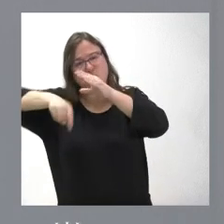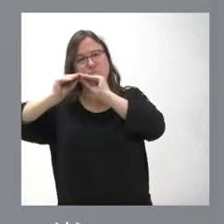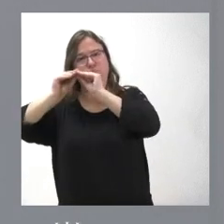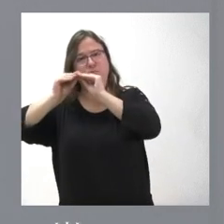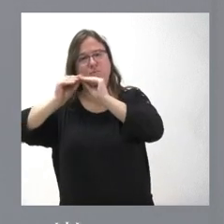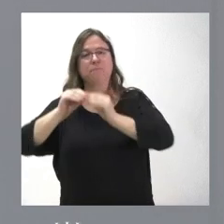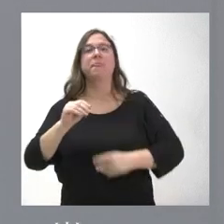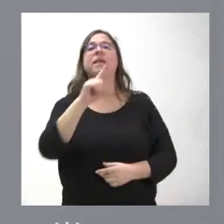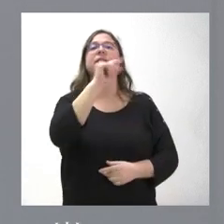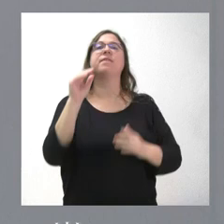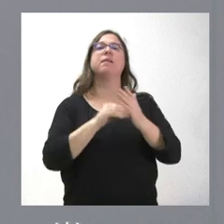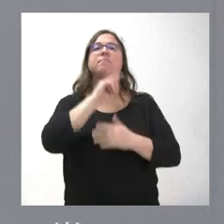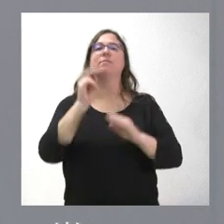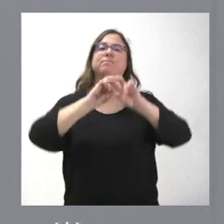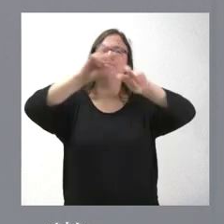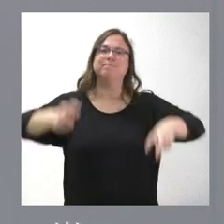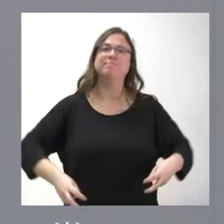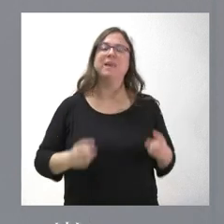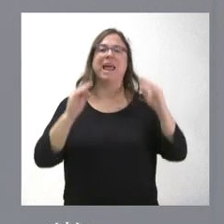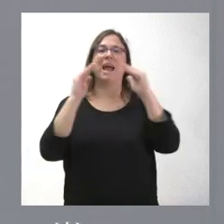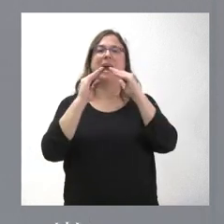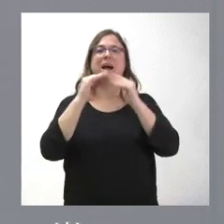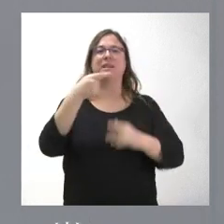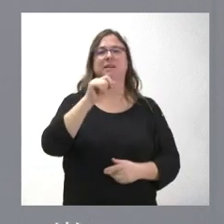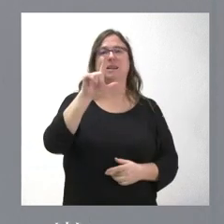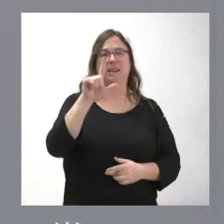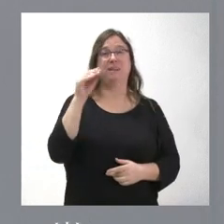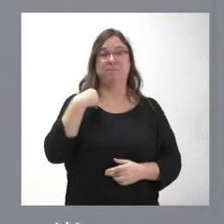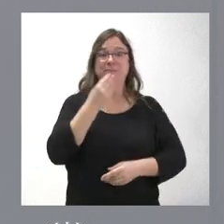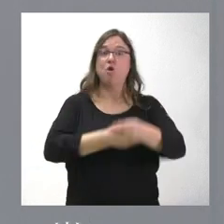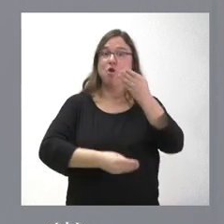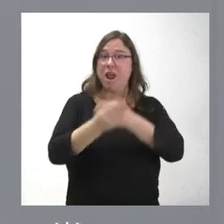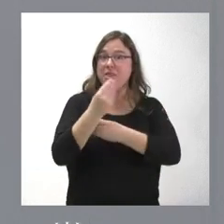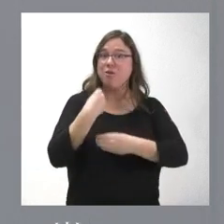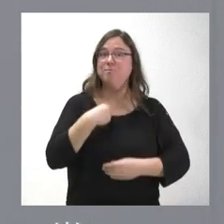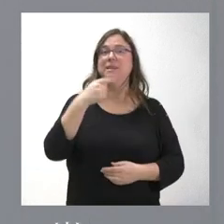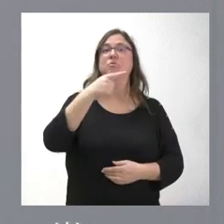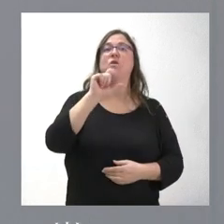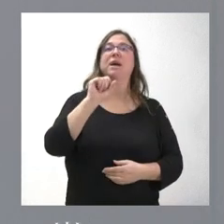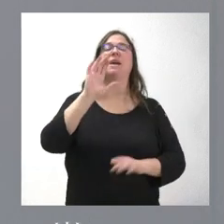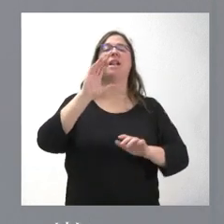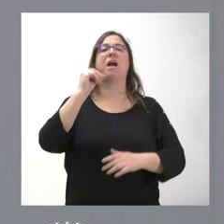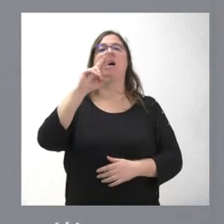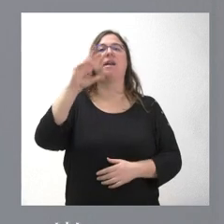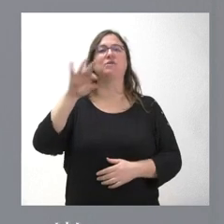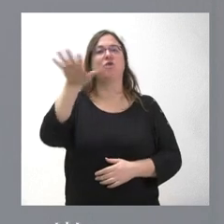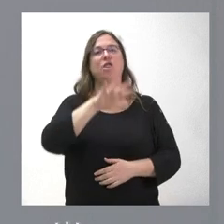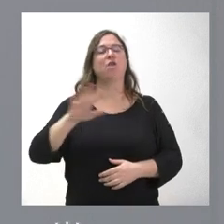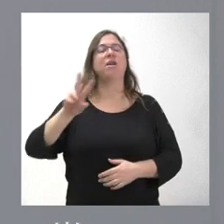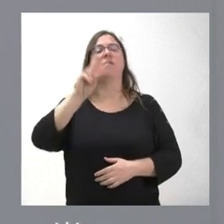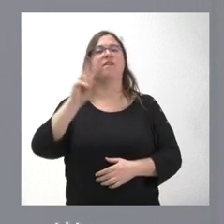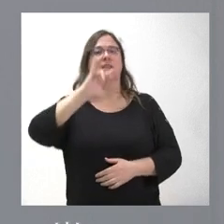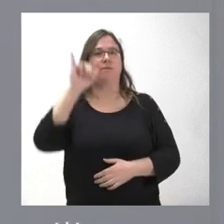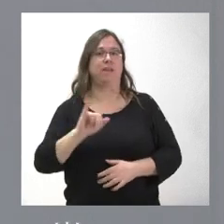.000 euros para la rehabilitación de la Casa Gil, que es la casa natal de Gil y Carrasco, en Villafranca del Bierzo, en